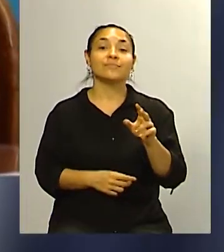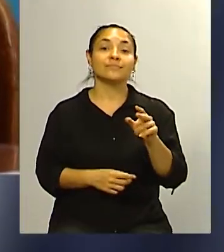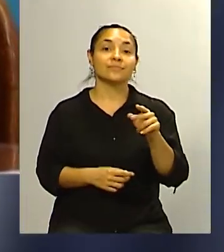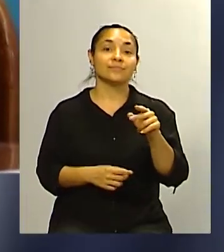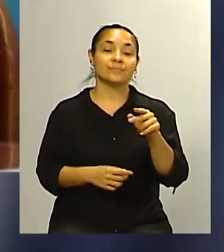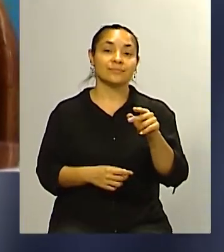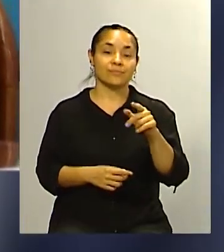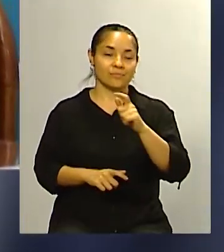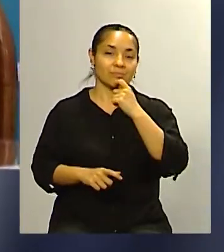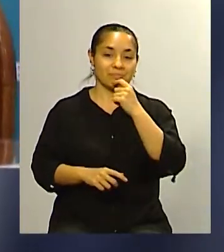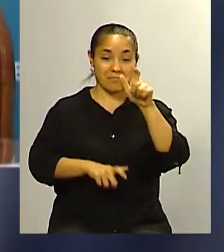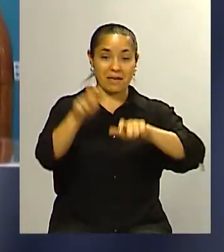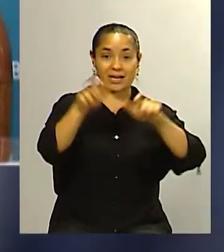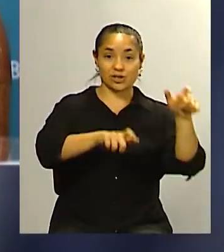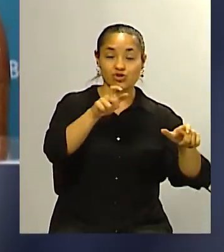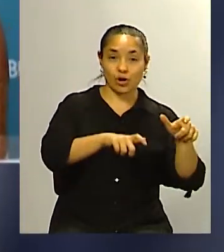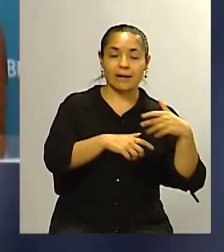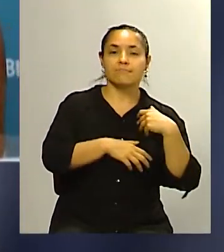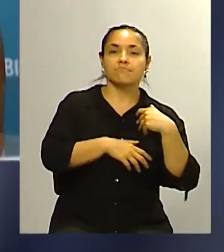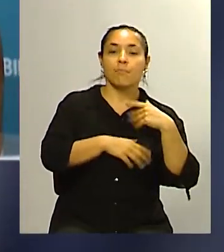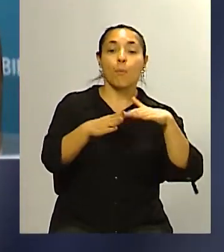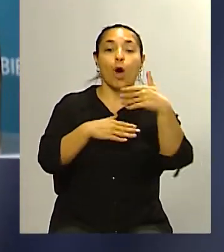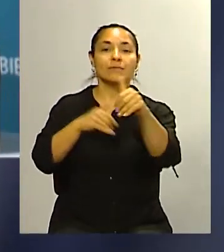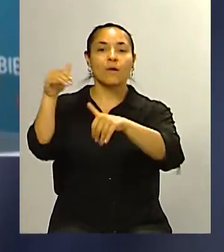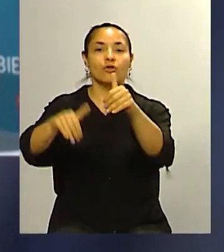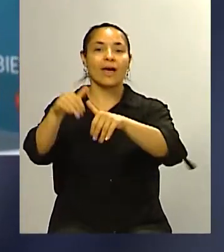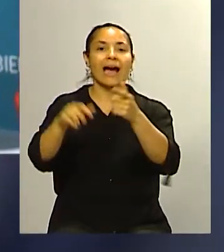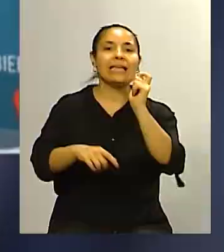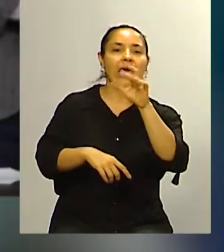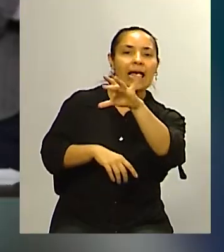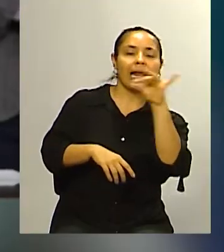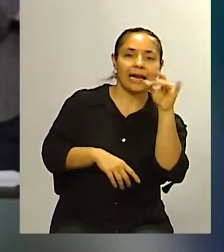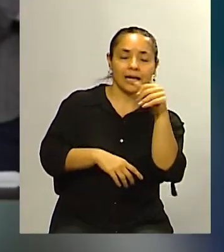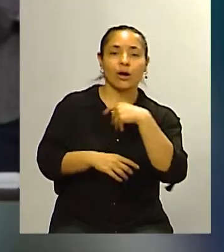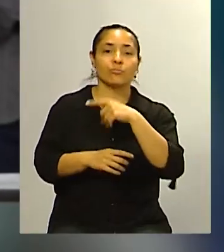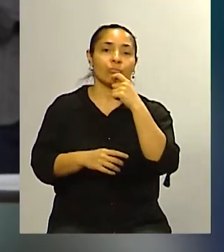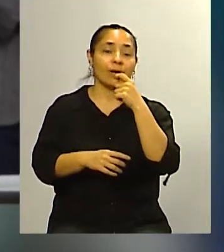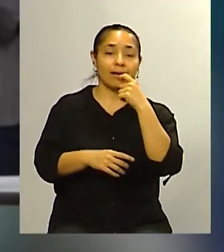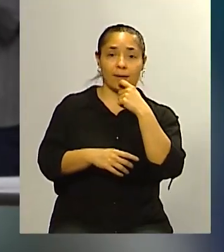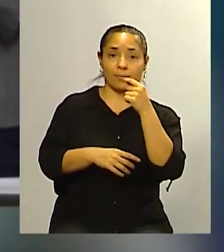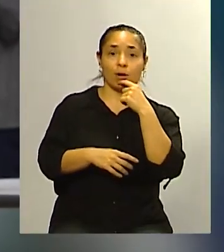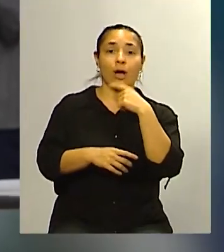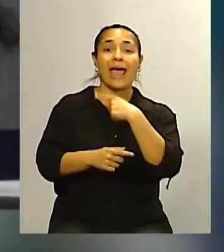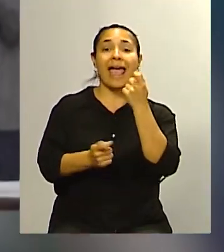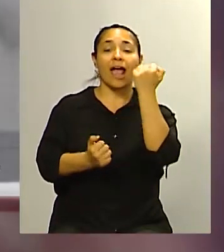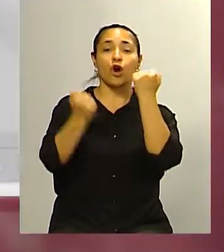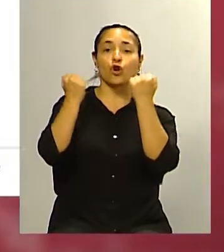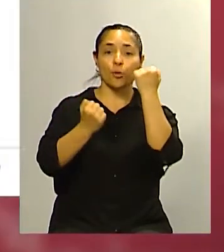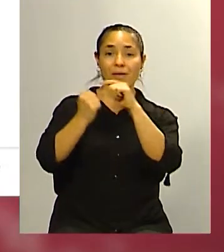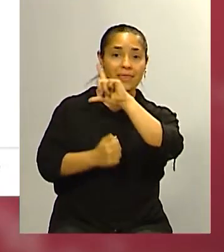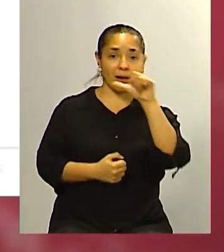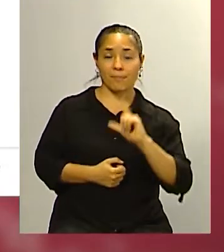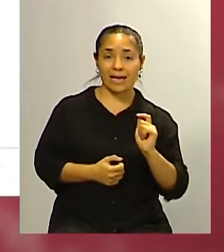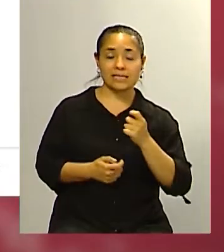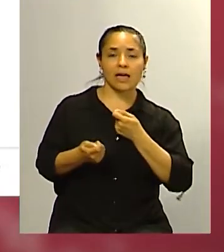diferenciaba a quién votaría en las próximas elecciones y a quién le daría el mando de la economía del país esa fue